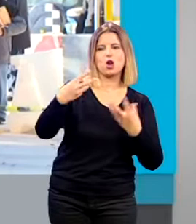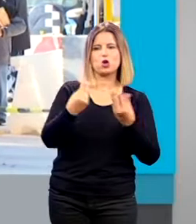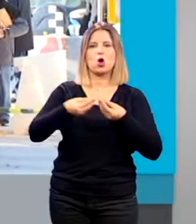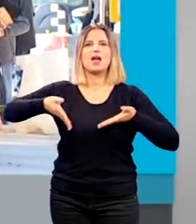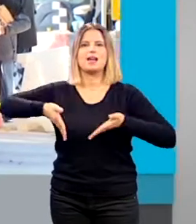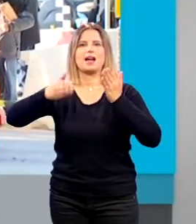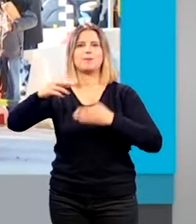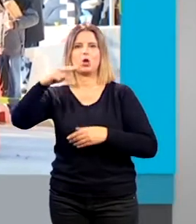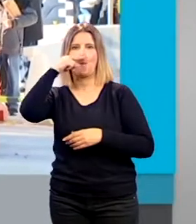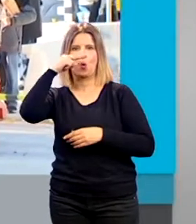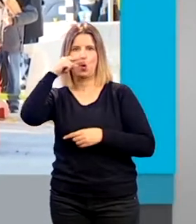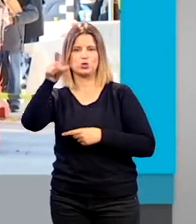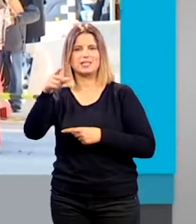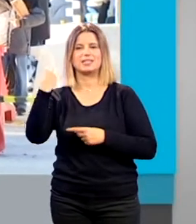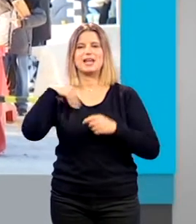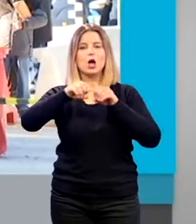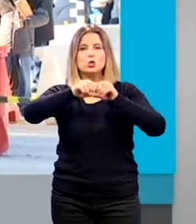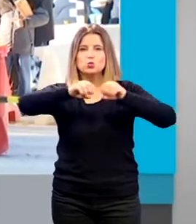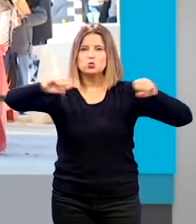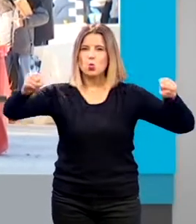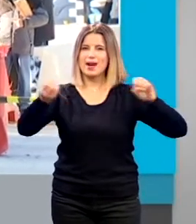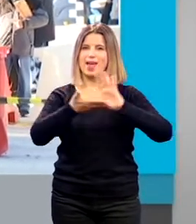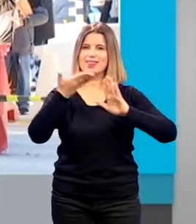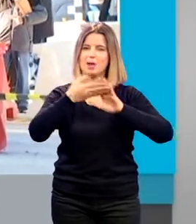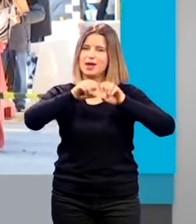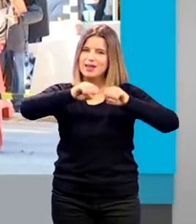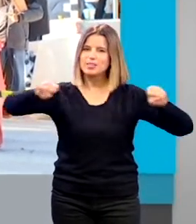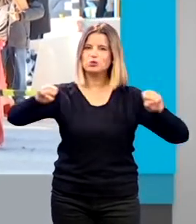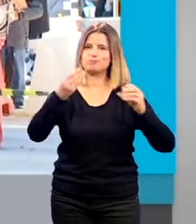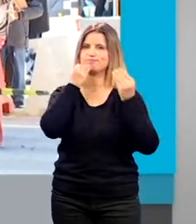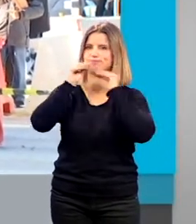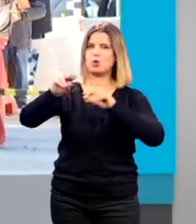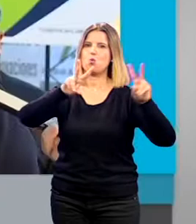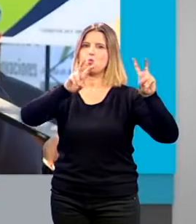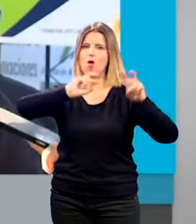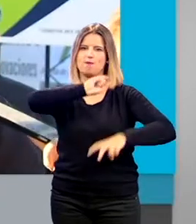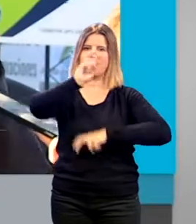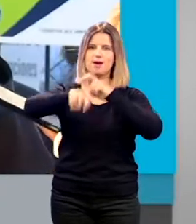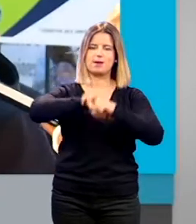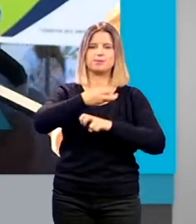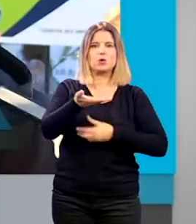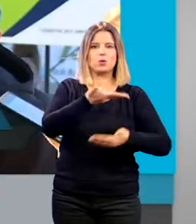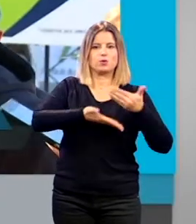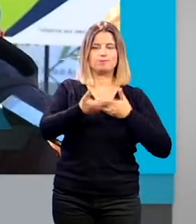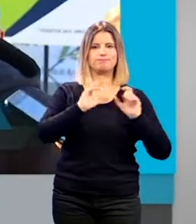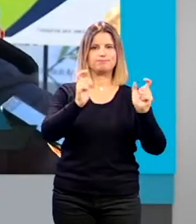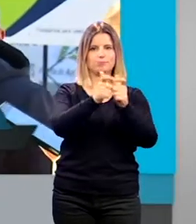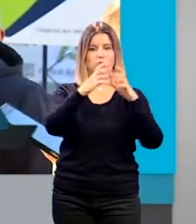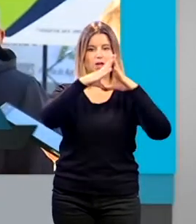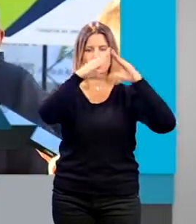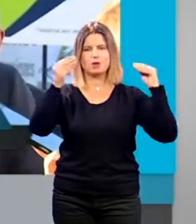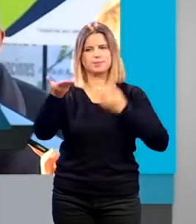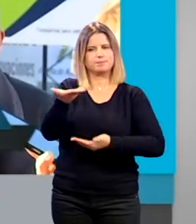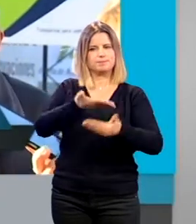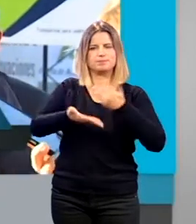en las que se están sustituyendo las tuberías de microcemento De forma coordinada con la Junta de Andalucía estamos acometiendo una importante